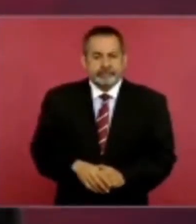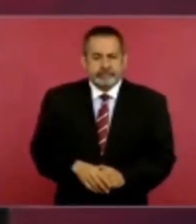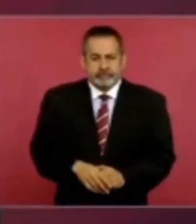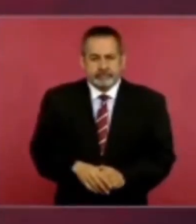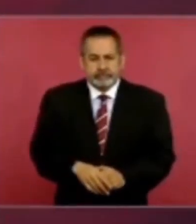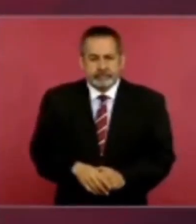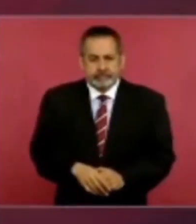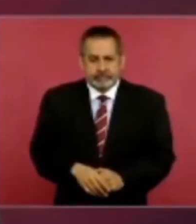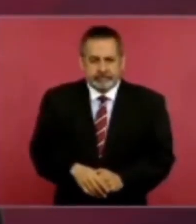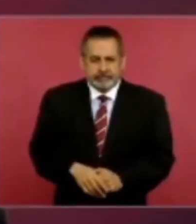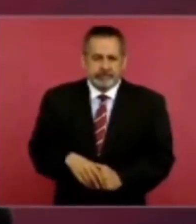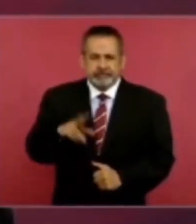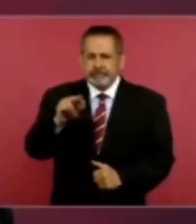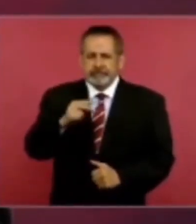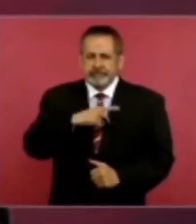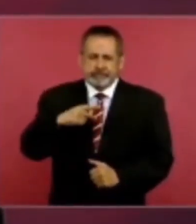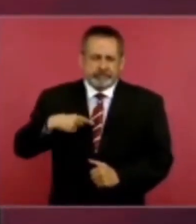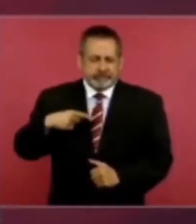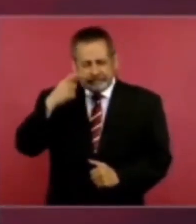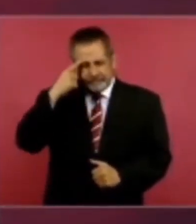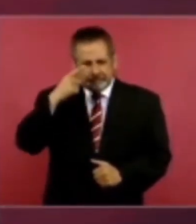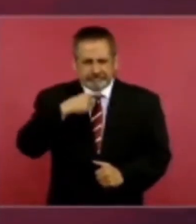no actuemos